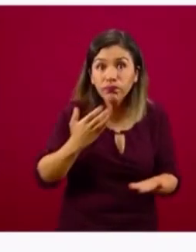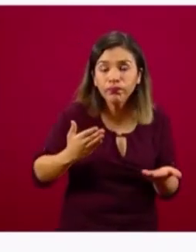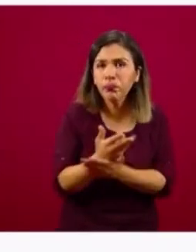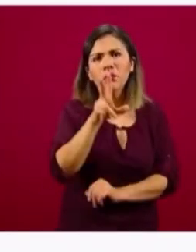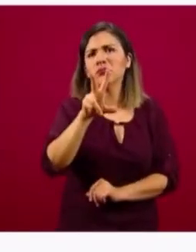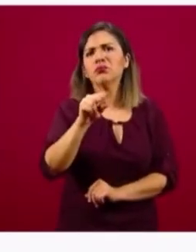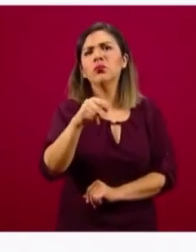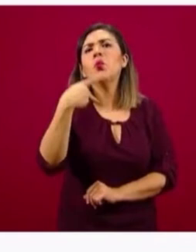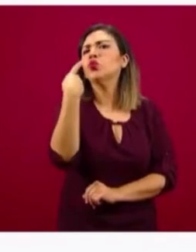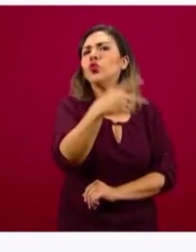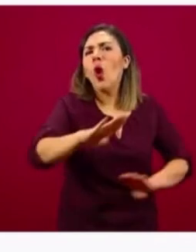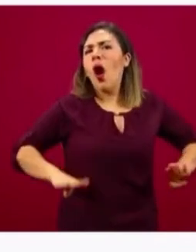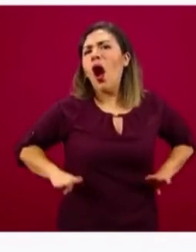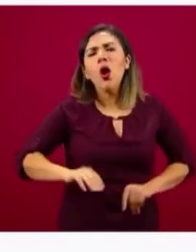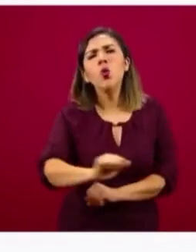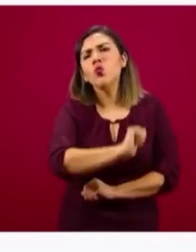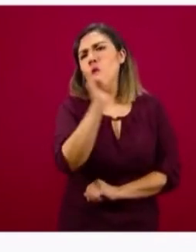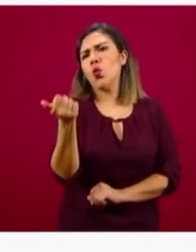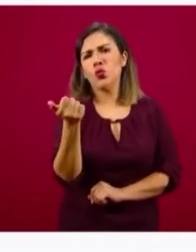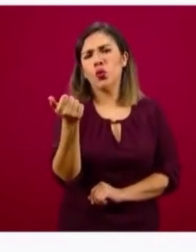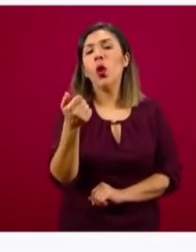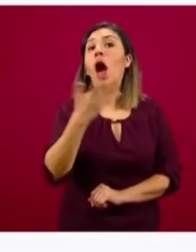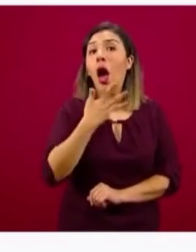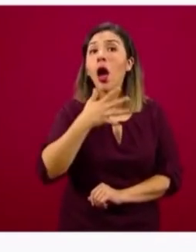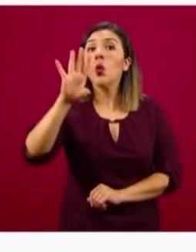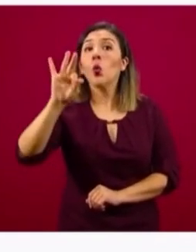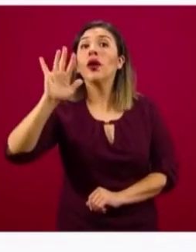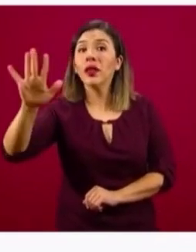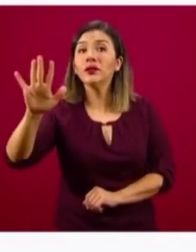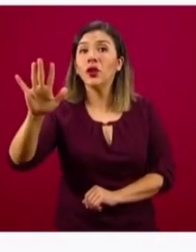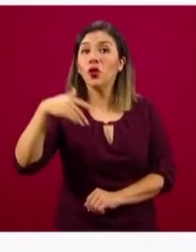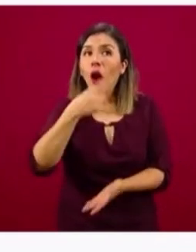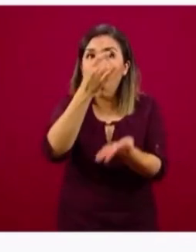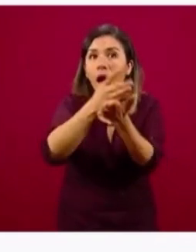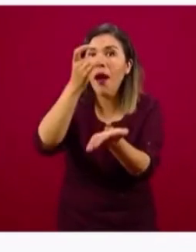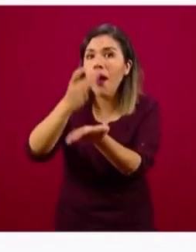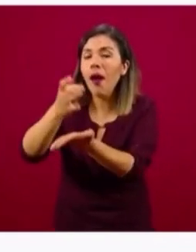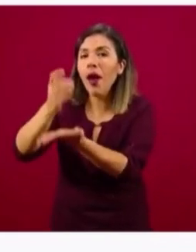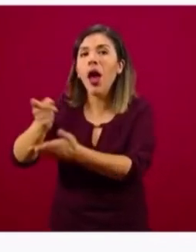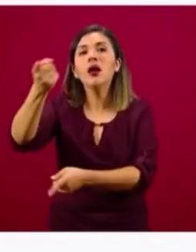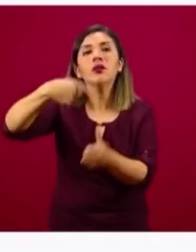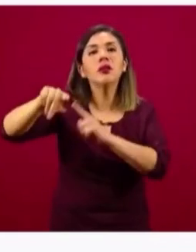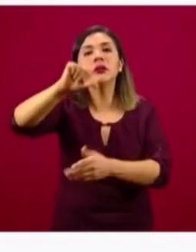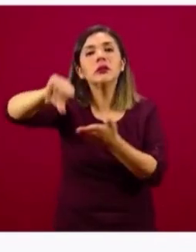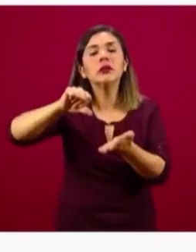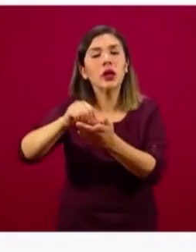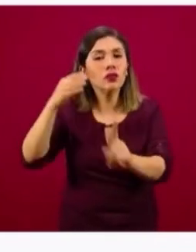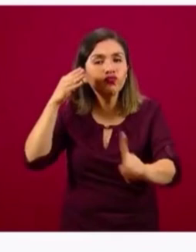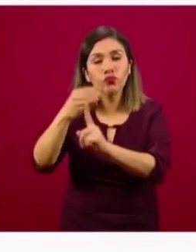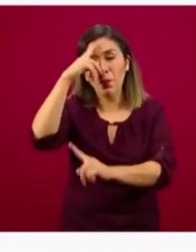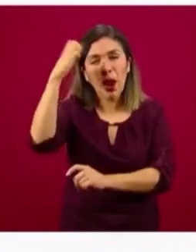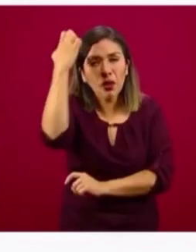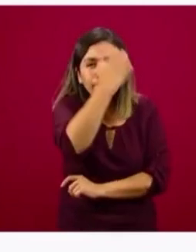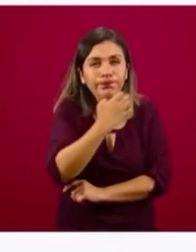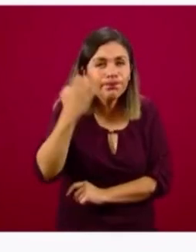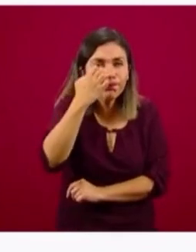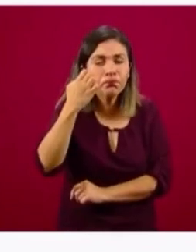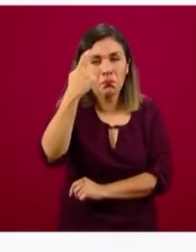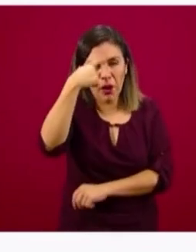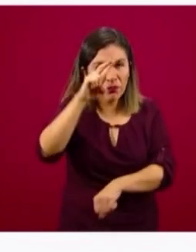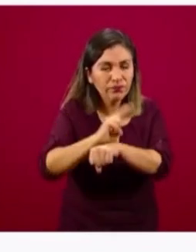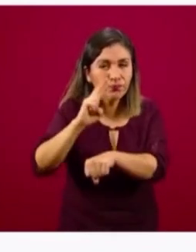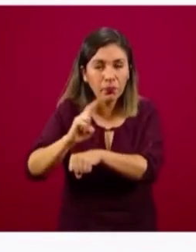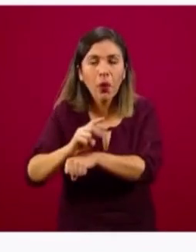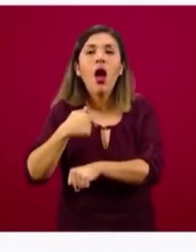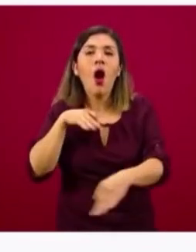porque no tienen las facultades de inspección, pero sí hay 45 que ya estamos identificando donde se están centralizando las inspecciones y donde vamos